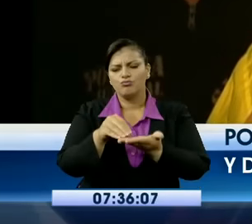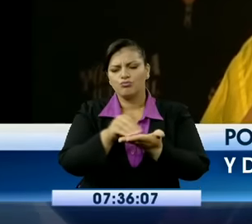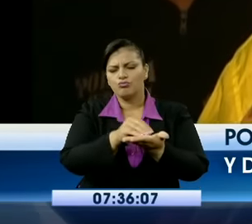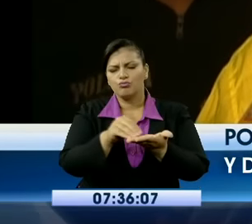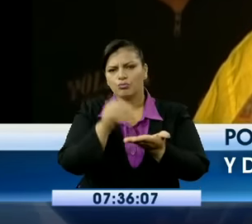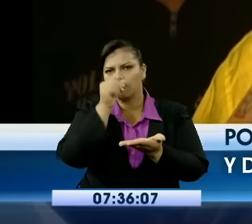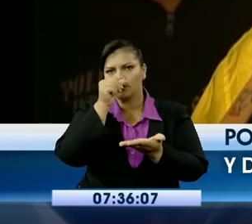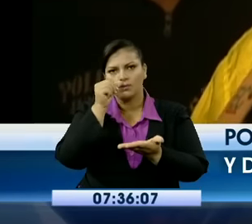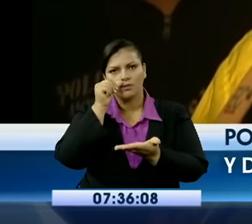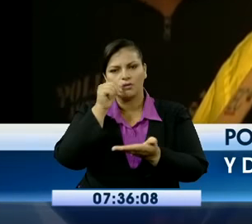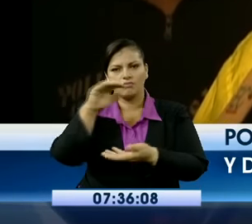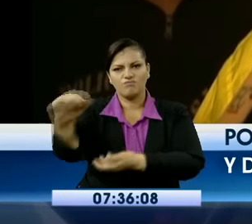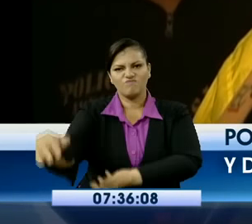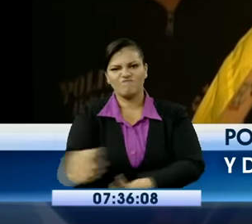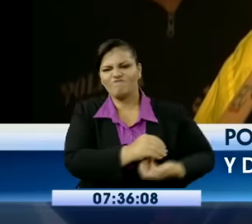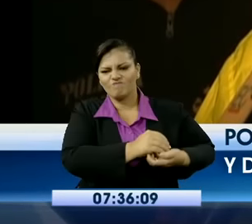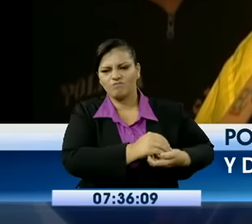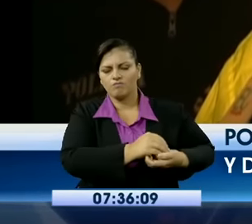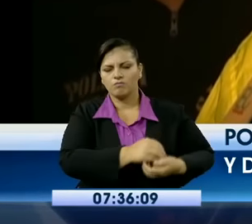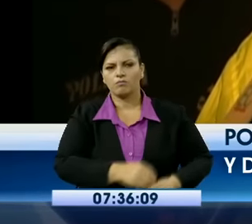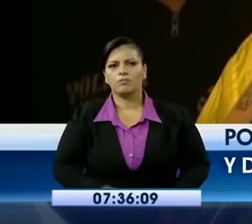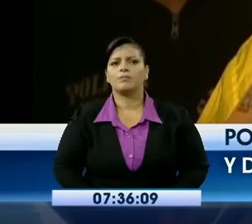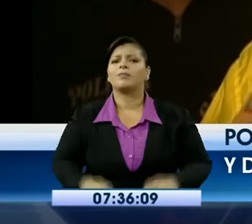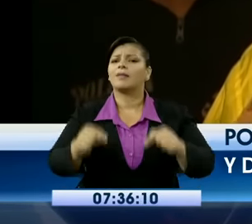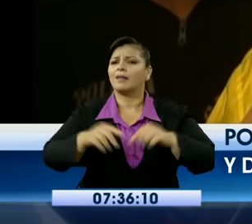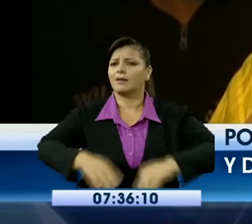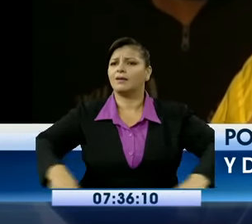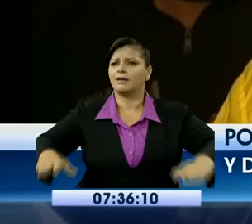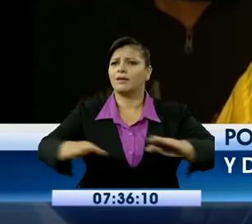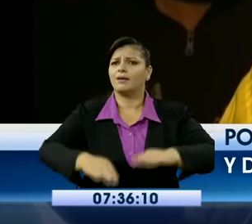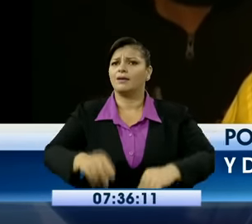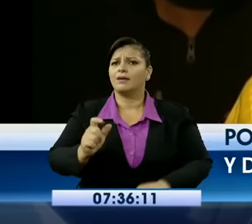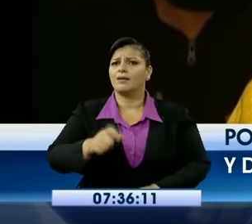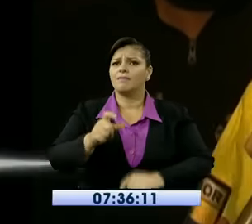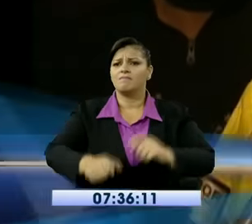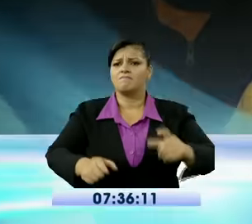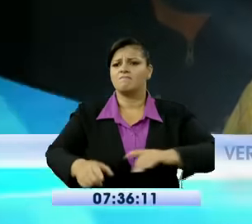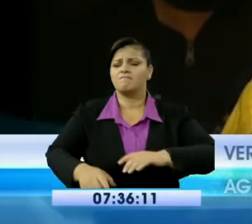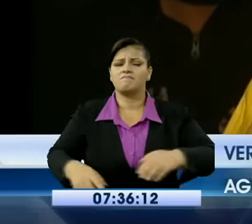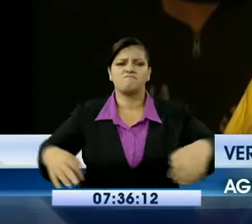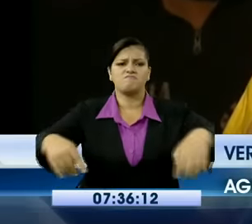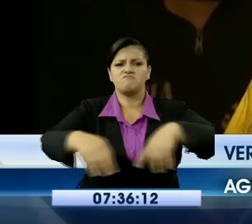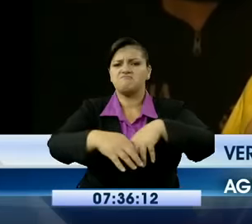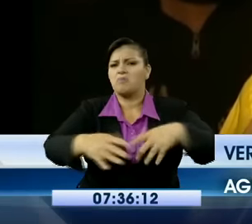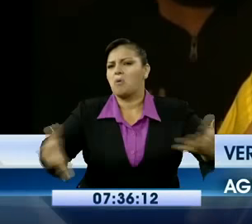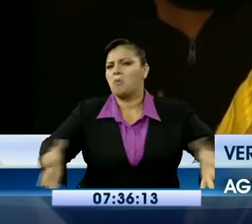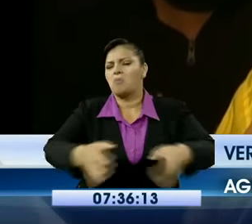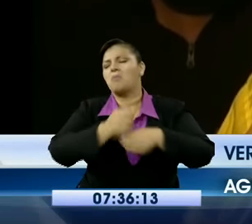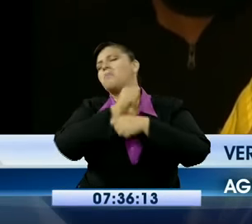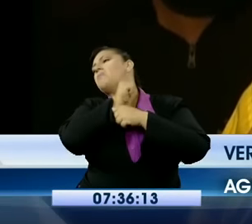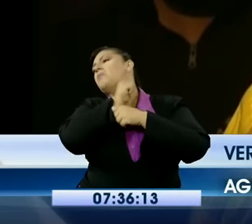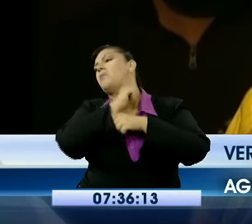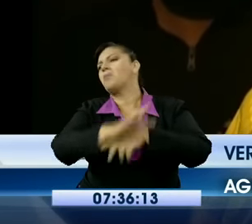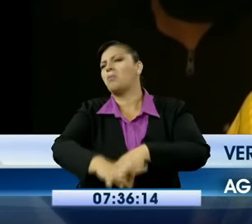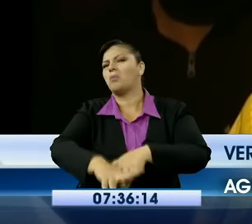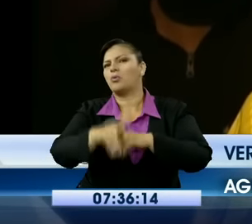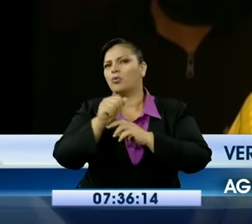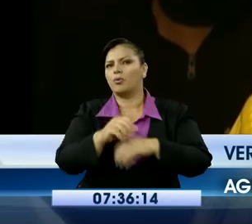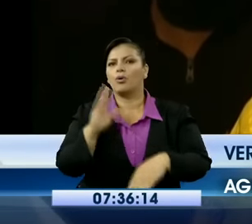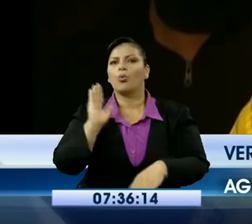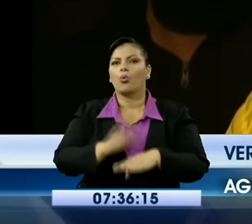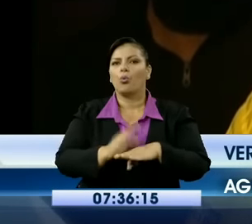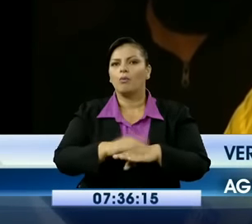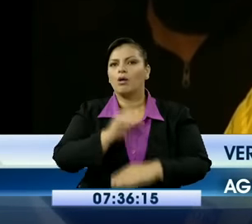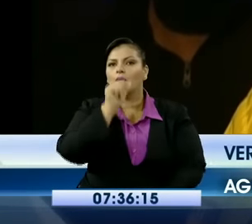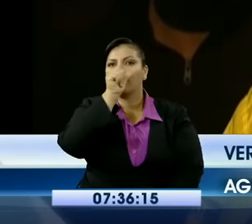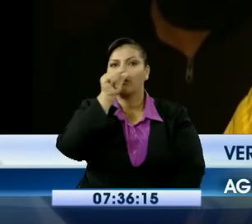sector hay muchos delitos de roba a personas en base al consumo, a la distribución de las